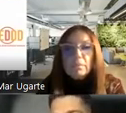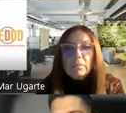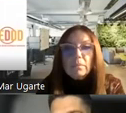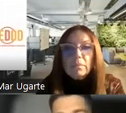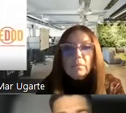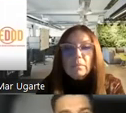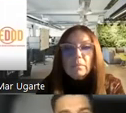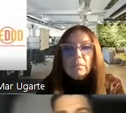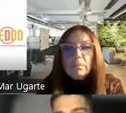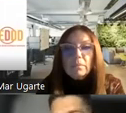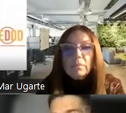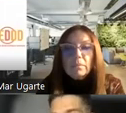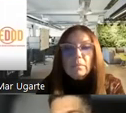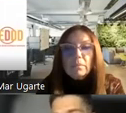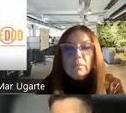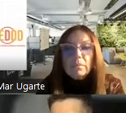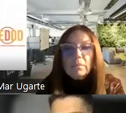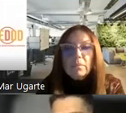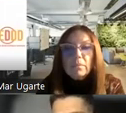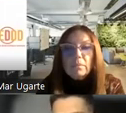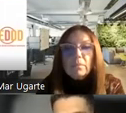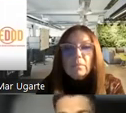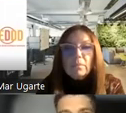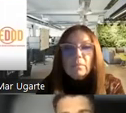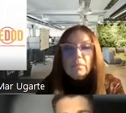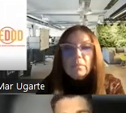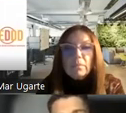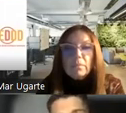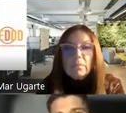fármacos pueden provocar trastornos del olfato.